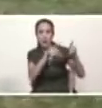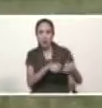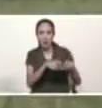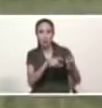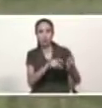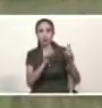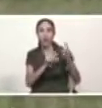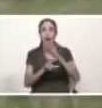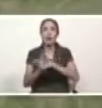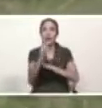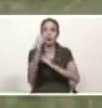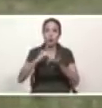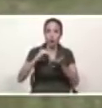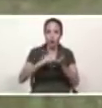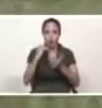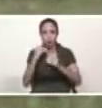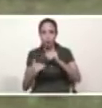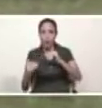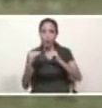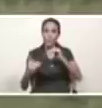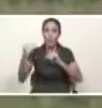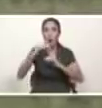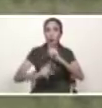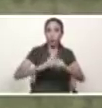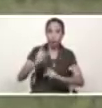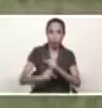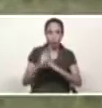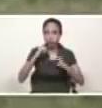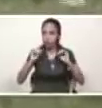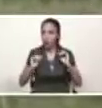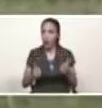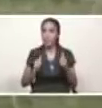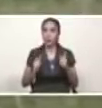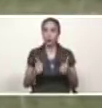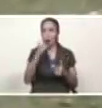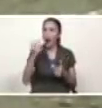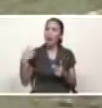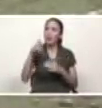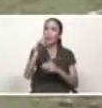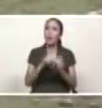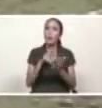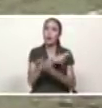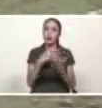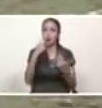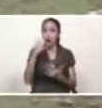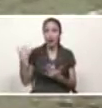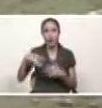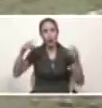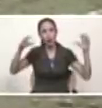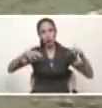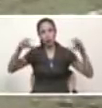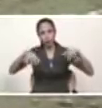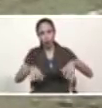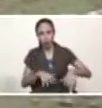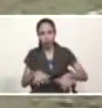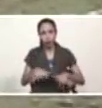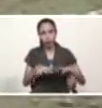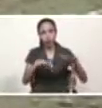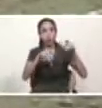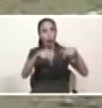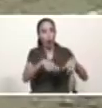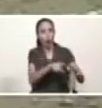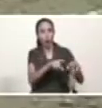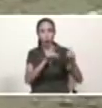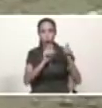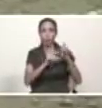tercera escalada de producción comenzó en el 2017 en el periodo de lluvia y hoy estamos aquí cosechando esa